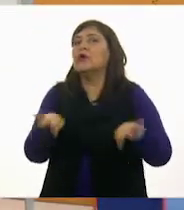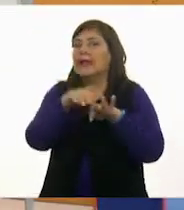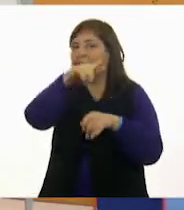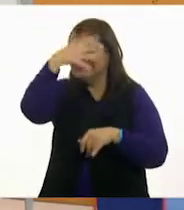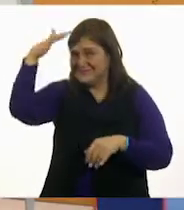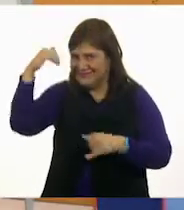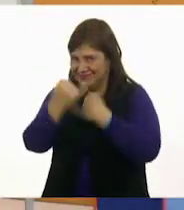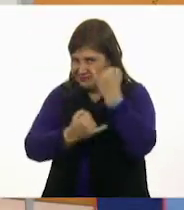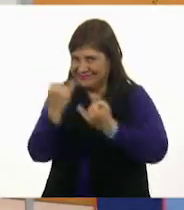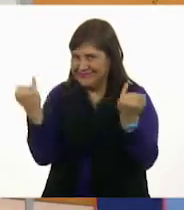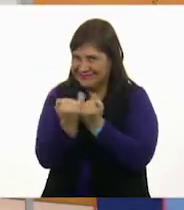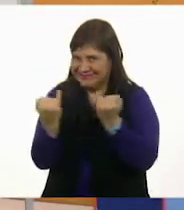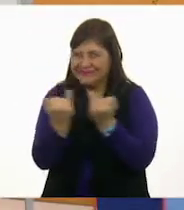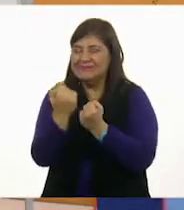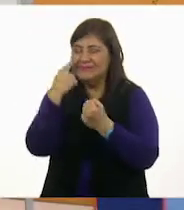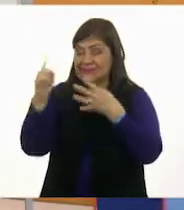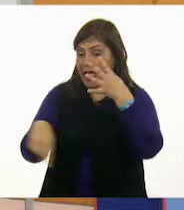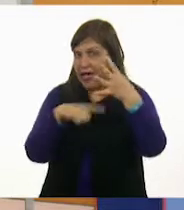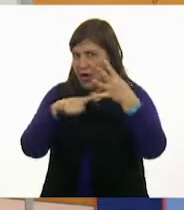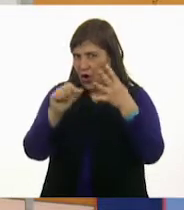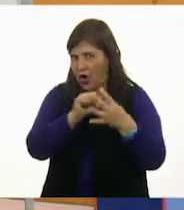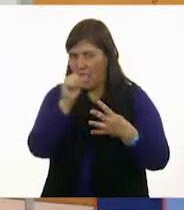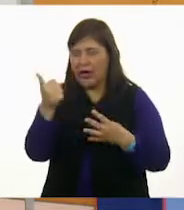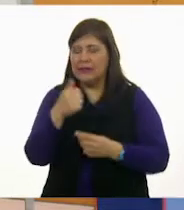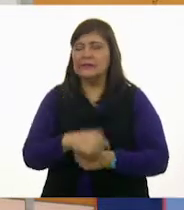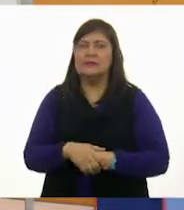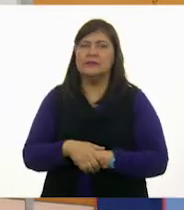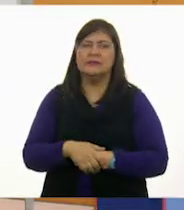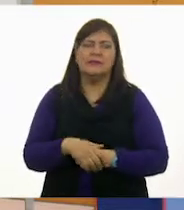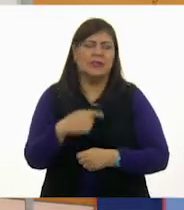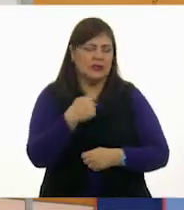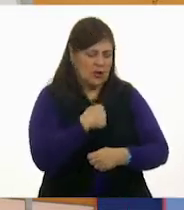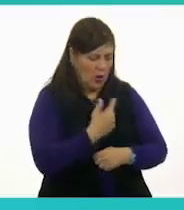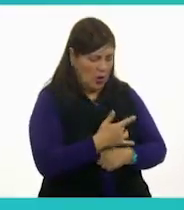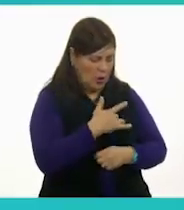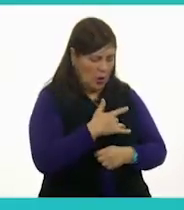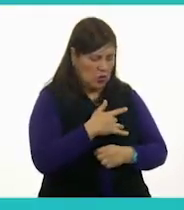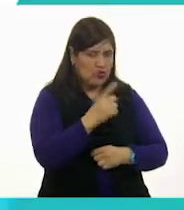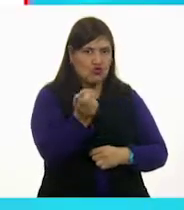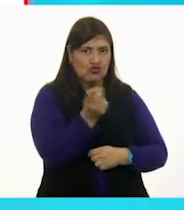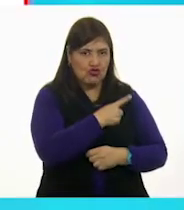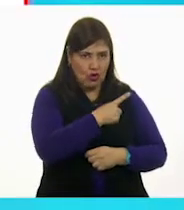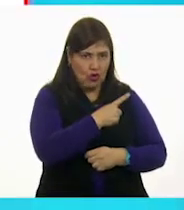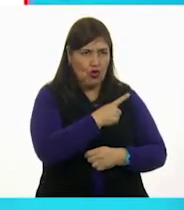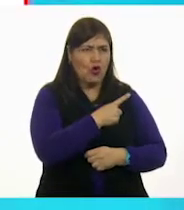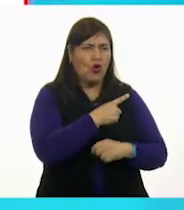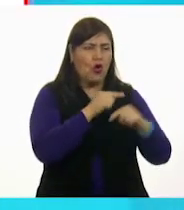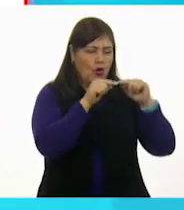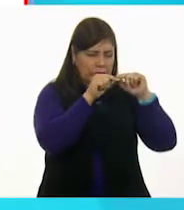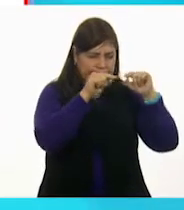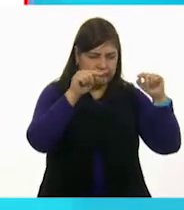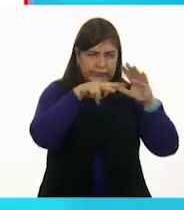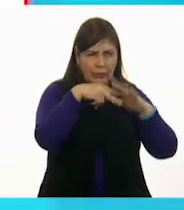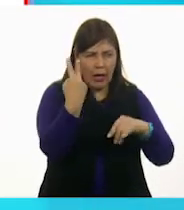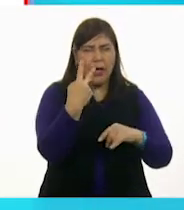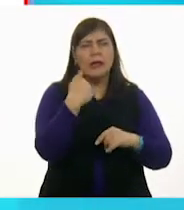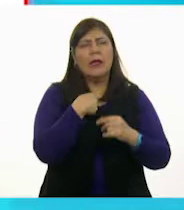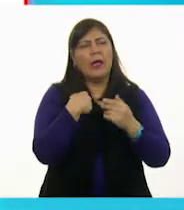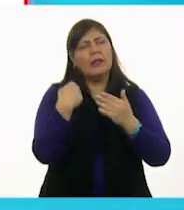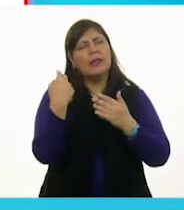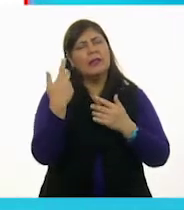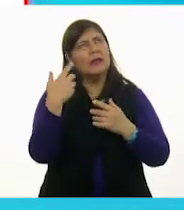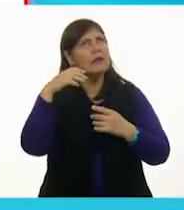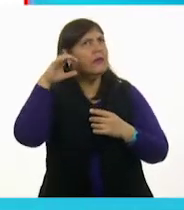Claro, claro. Vámonos a esta que dice así. Estoy solo en mi espacio dibujo y escucho ruidos.